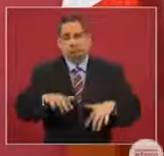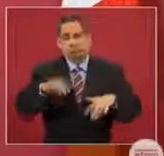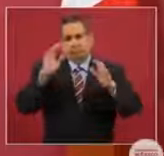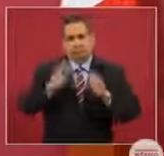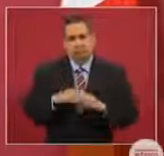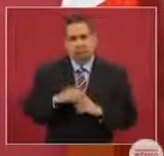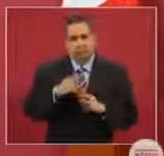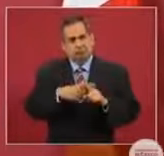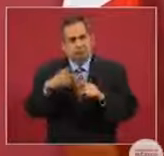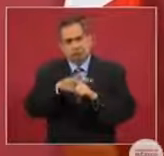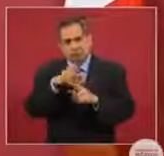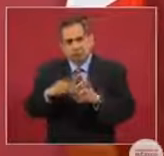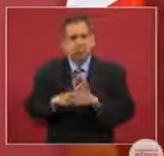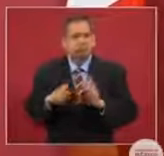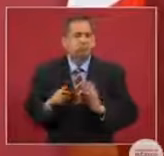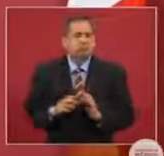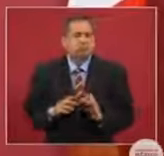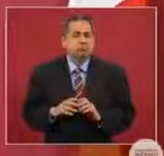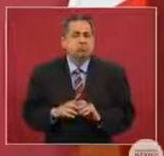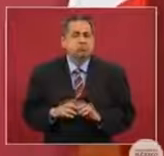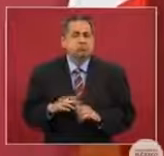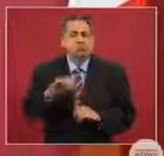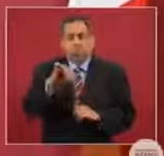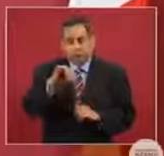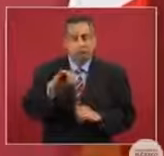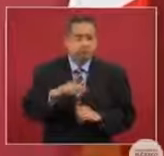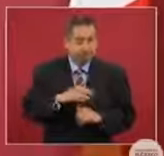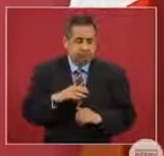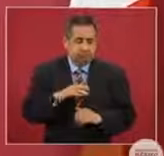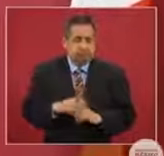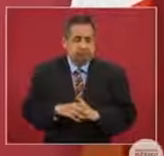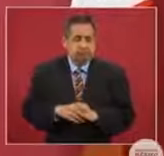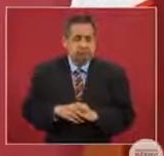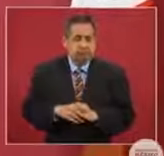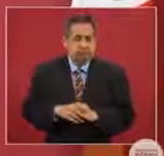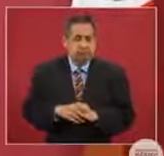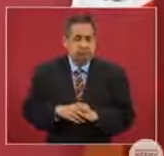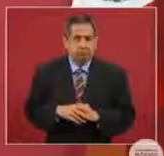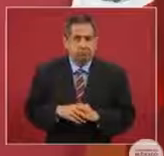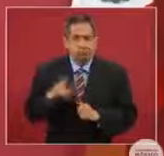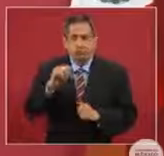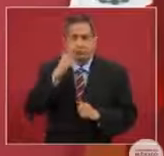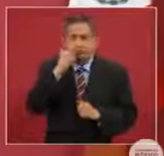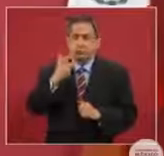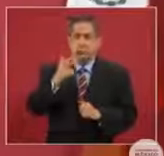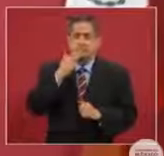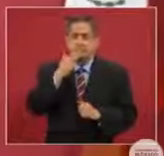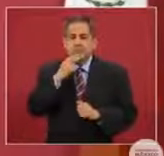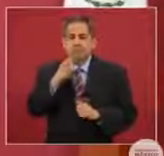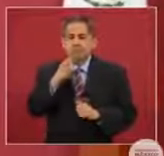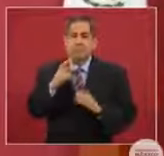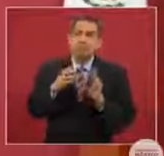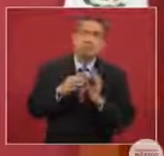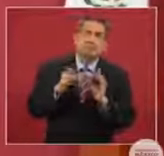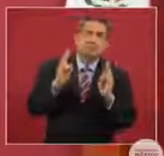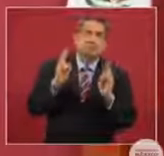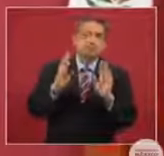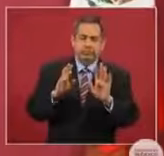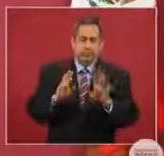varias partes. Y sí, no quiero utilizar el eufemismo